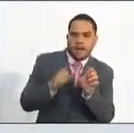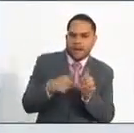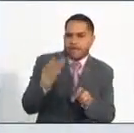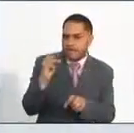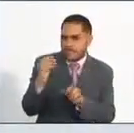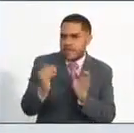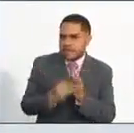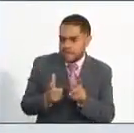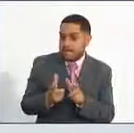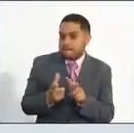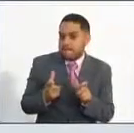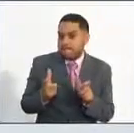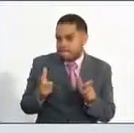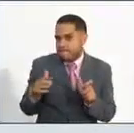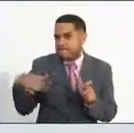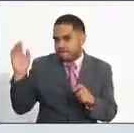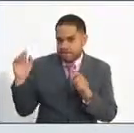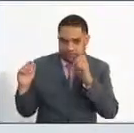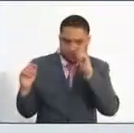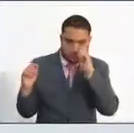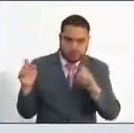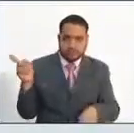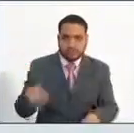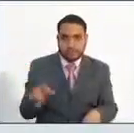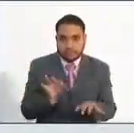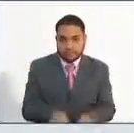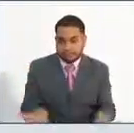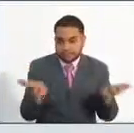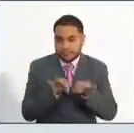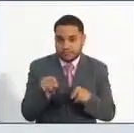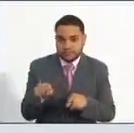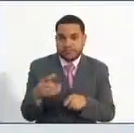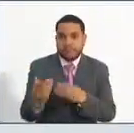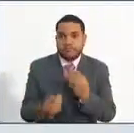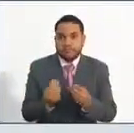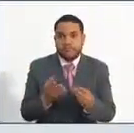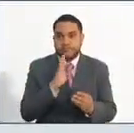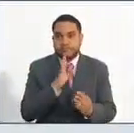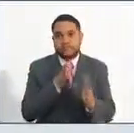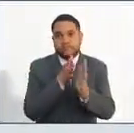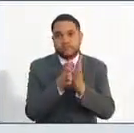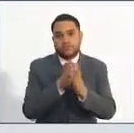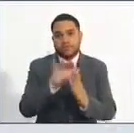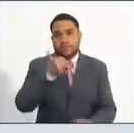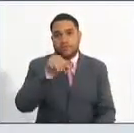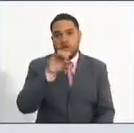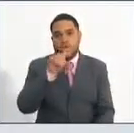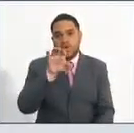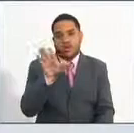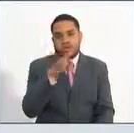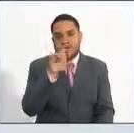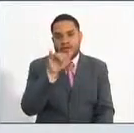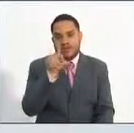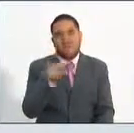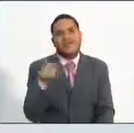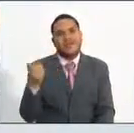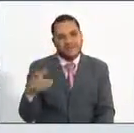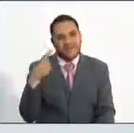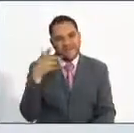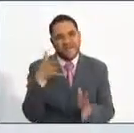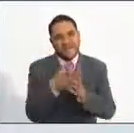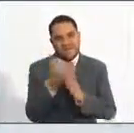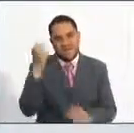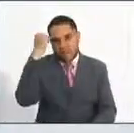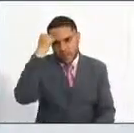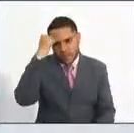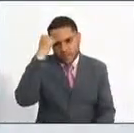vacantes. Obviamente, es de resaltar, como lo puede entrar un poco a detallar el doctor José Lías, el caso particular de docentes, al igual que lo